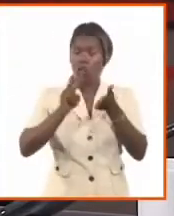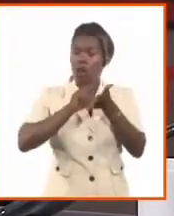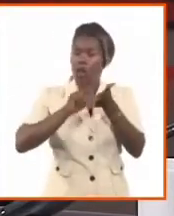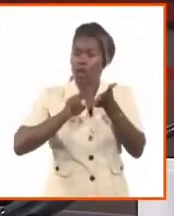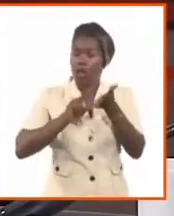nunca falla.